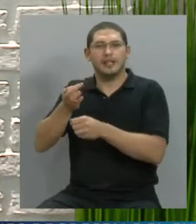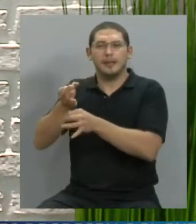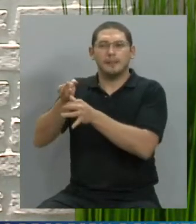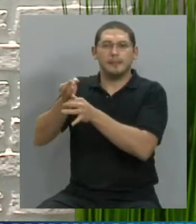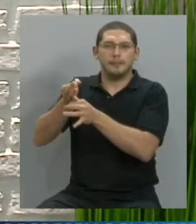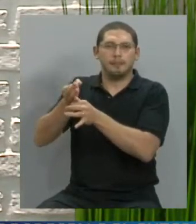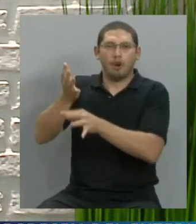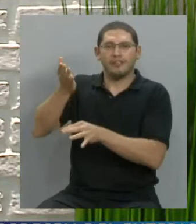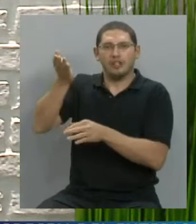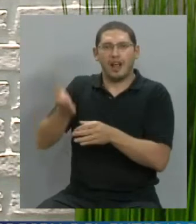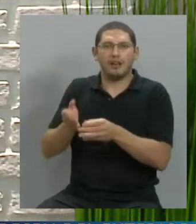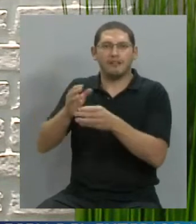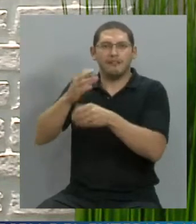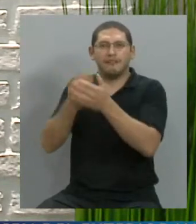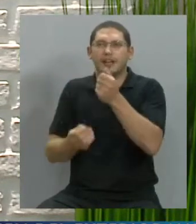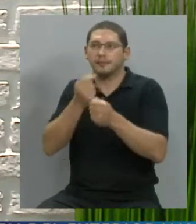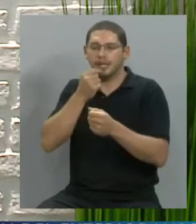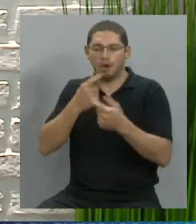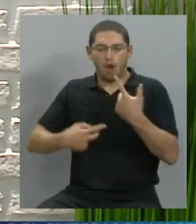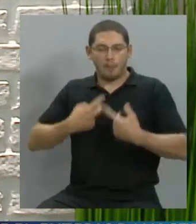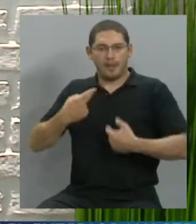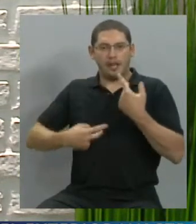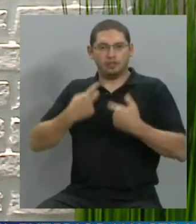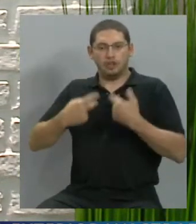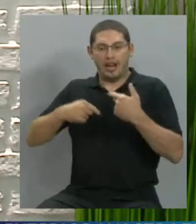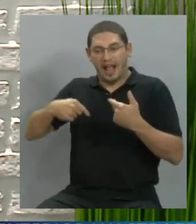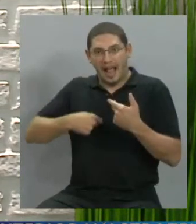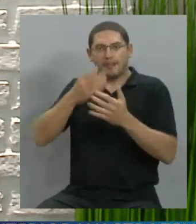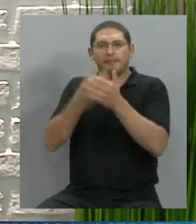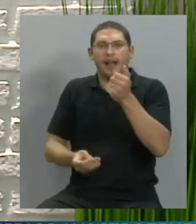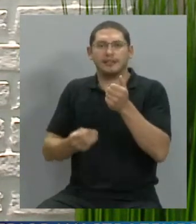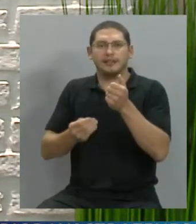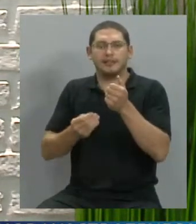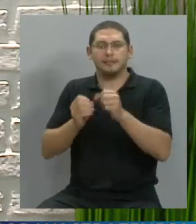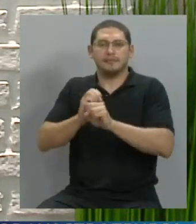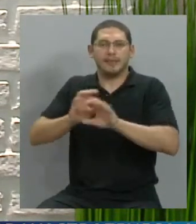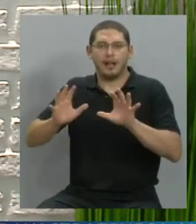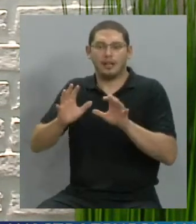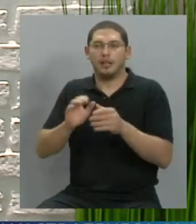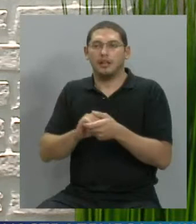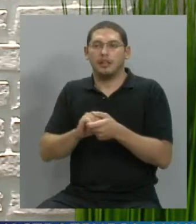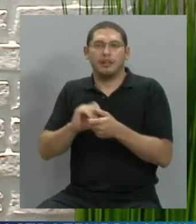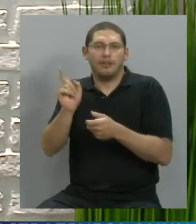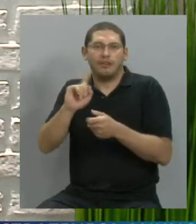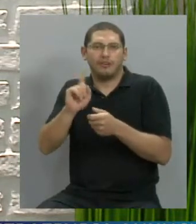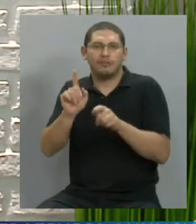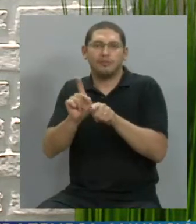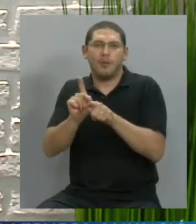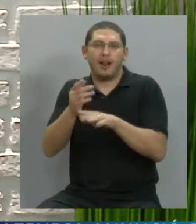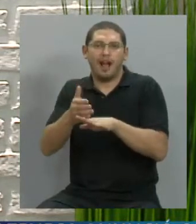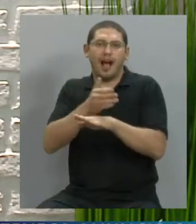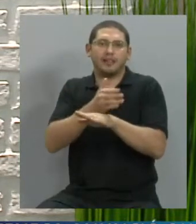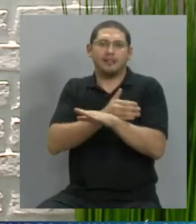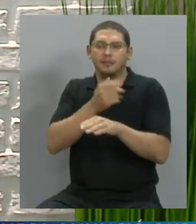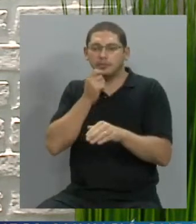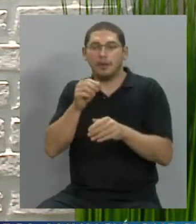comete a la hora de la operación, por ejemplo, mucha gente tiene el pensamiento ese, pero también la mala praxis es lo que contabas, ¿no? El